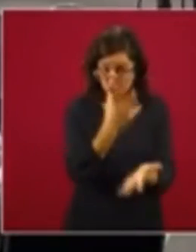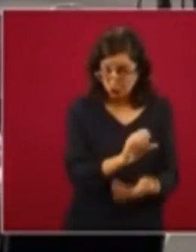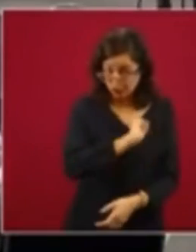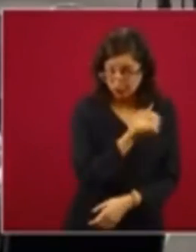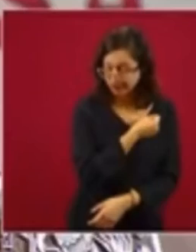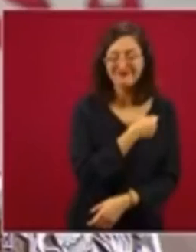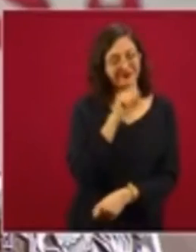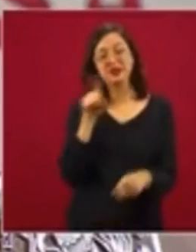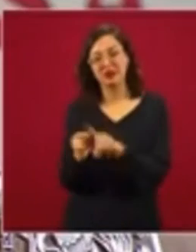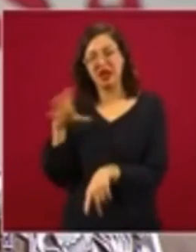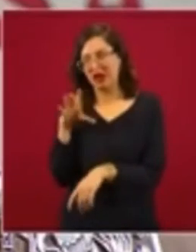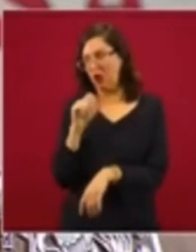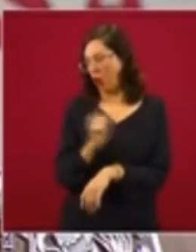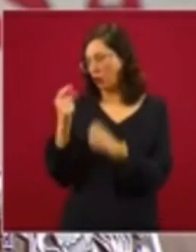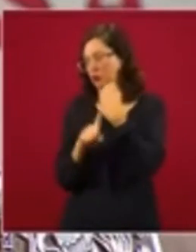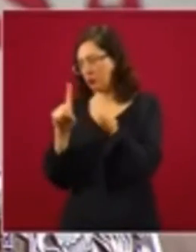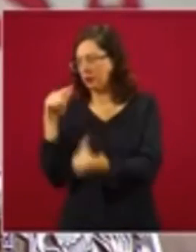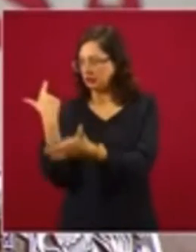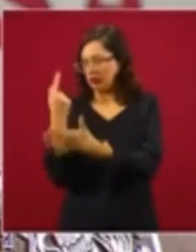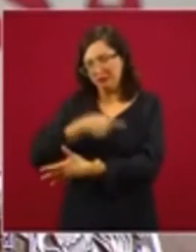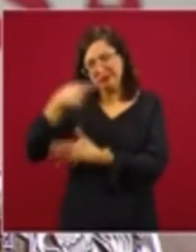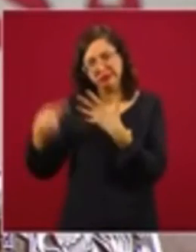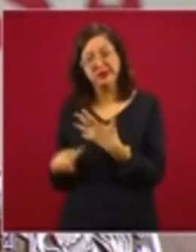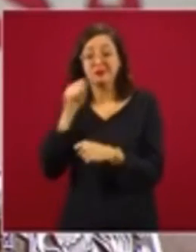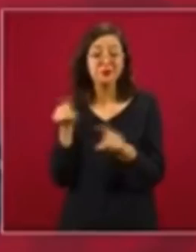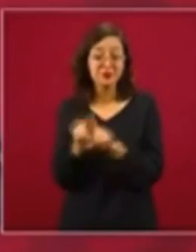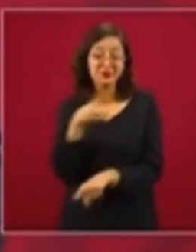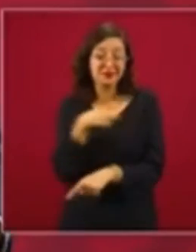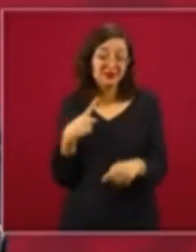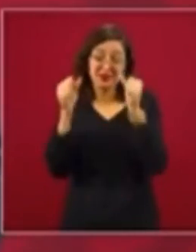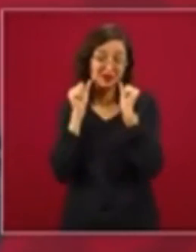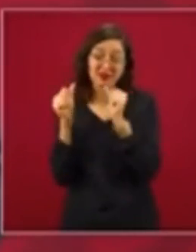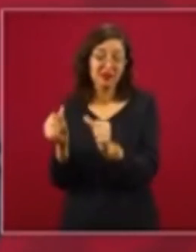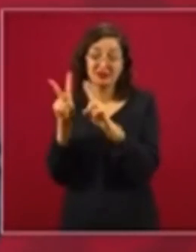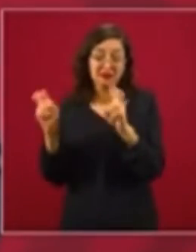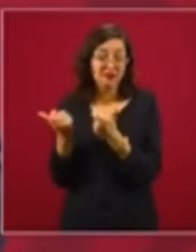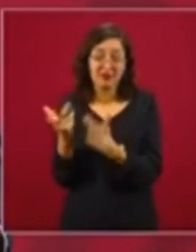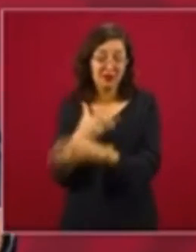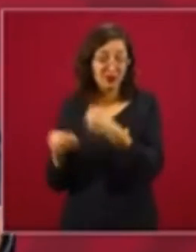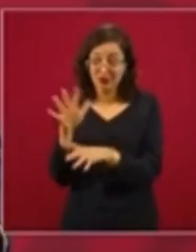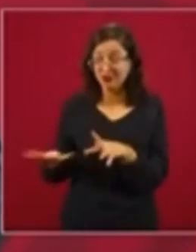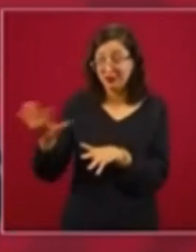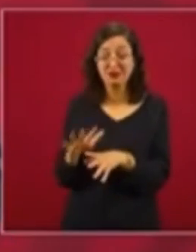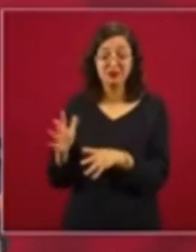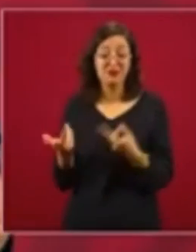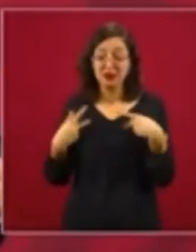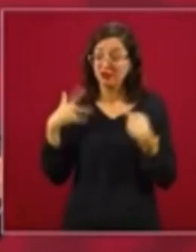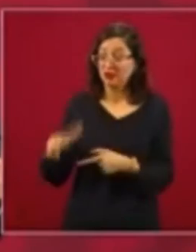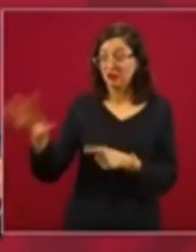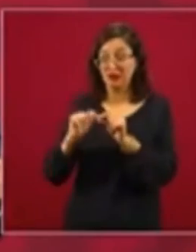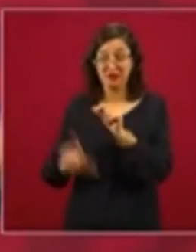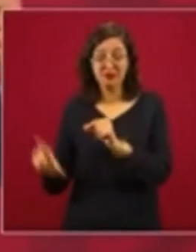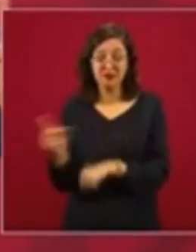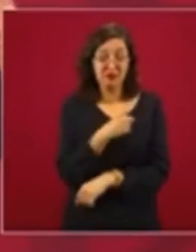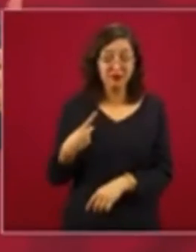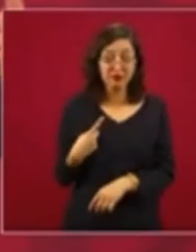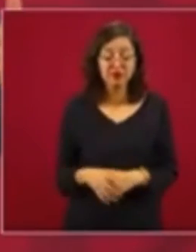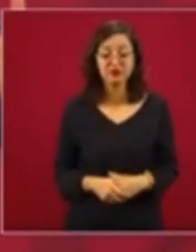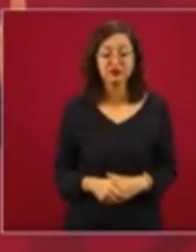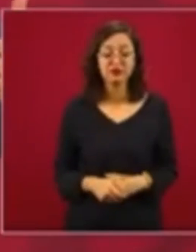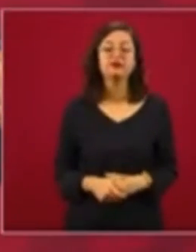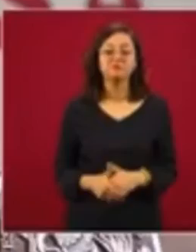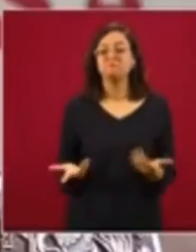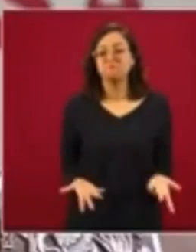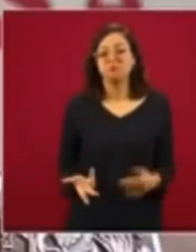sanitaria. También tenemos que atender las necesidades económicas, sociales del país y del pueblo. Entonces